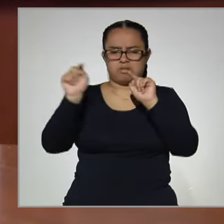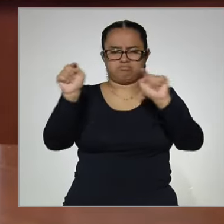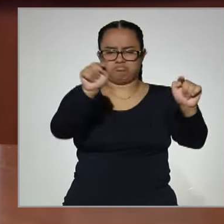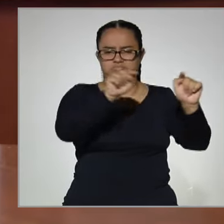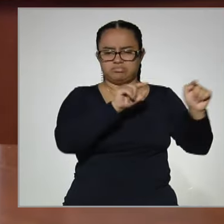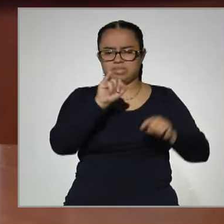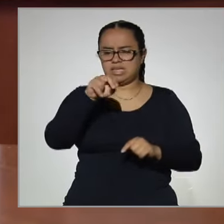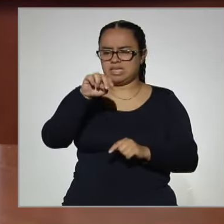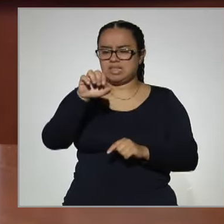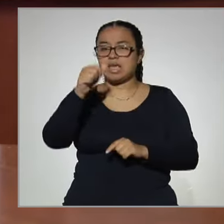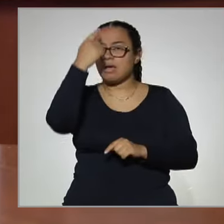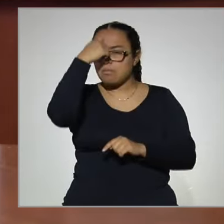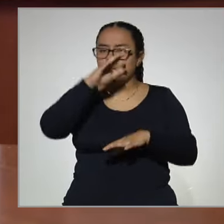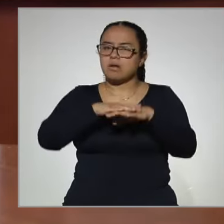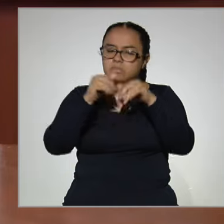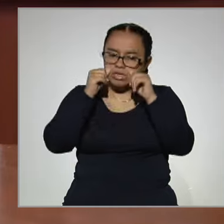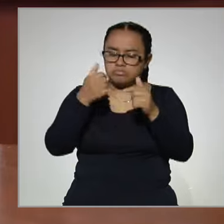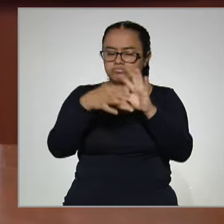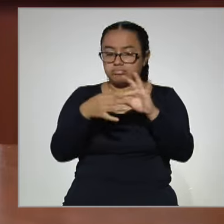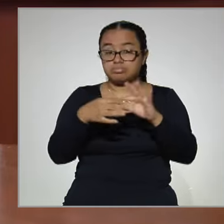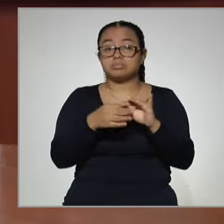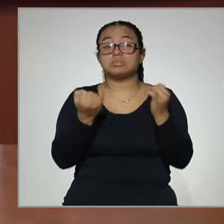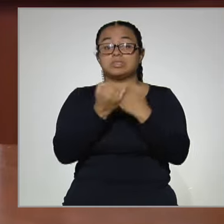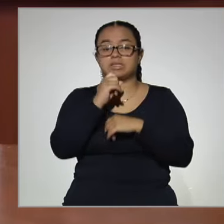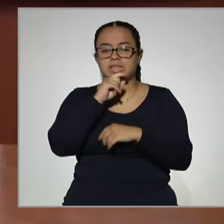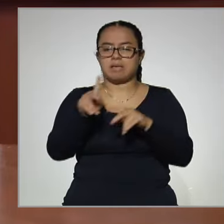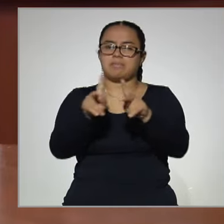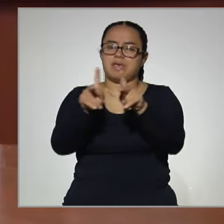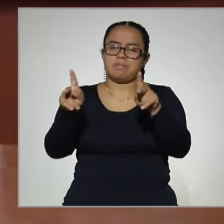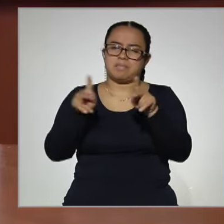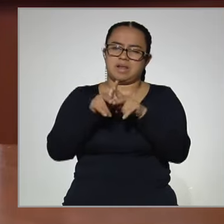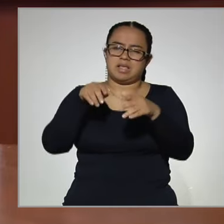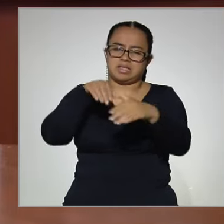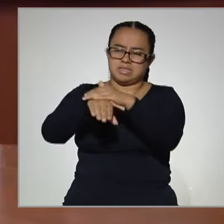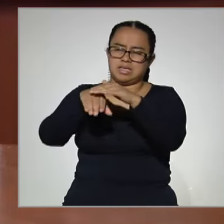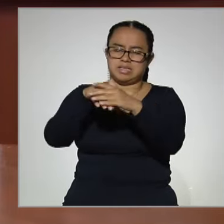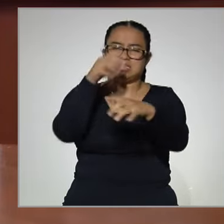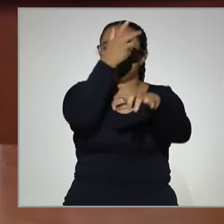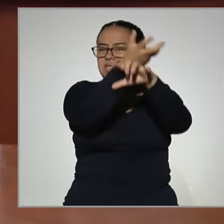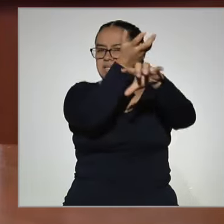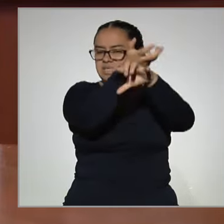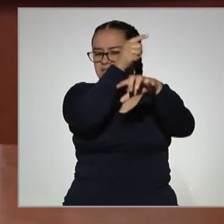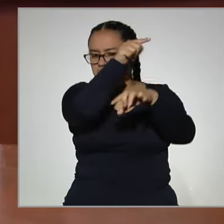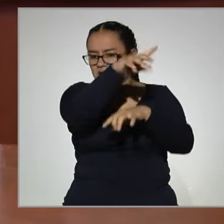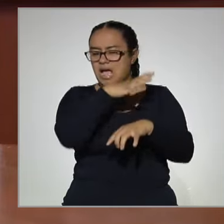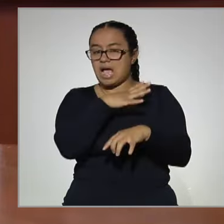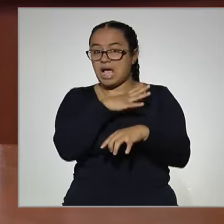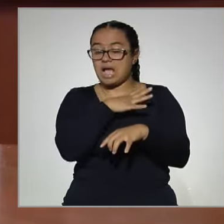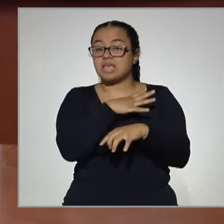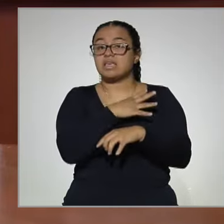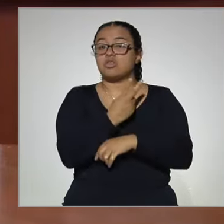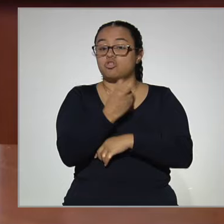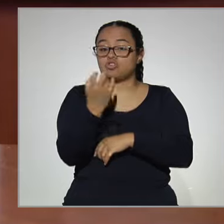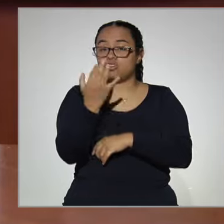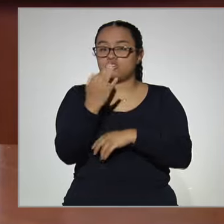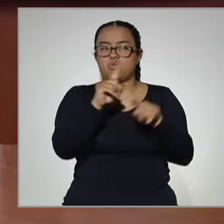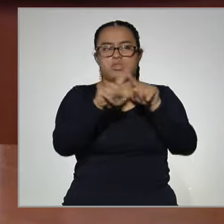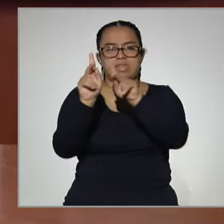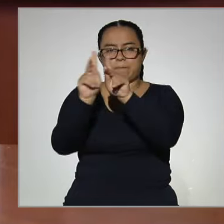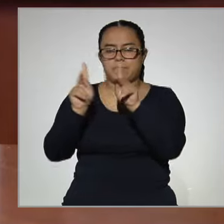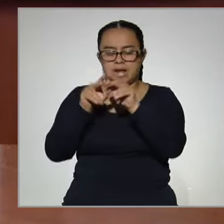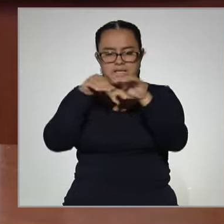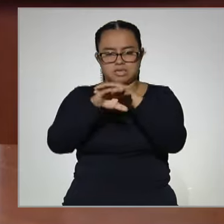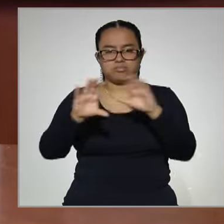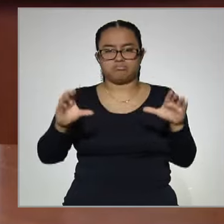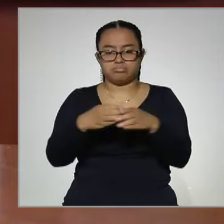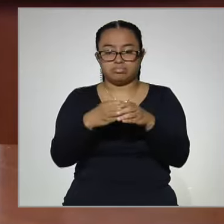para atenderlos. También tenemos atención en plazas comunitarias en los Estados Unidos, en más de 250 plazas y con